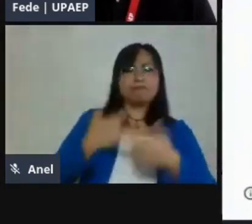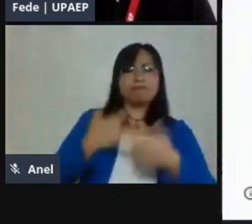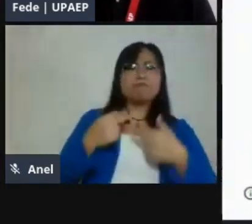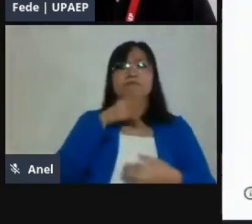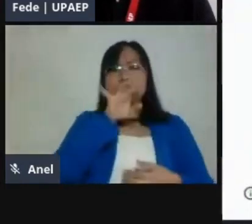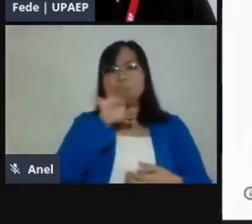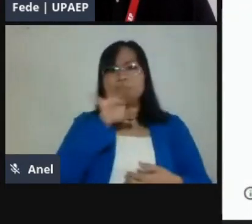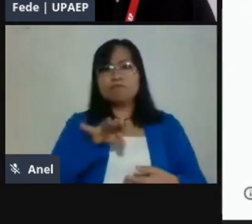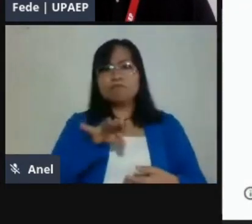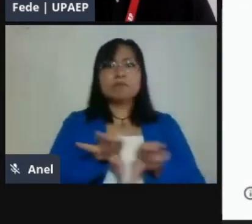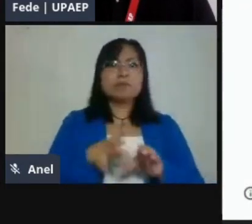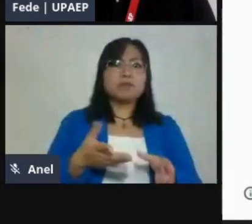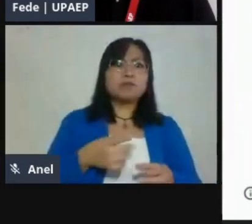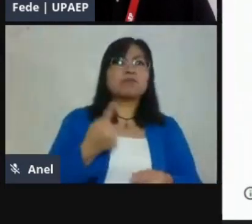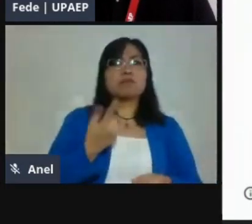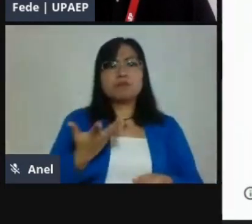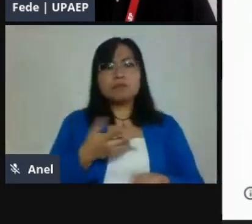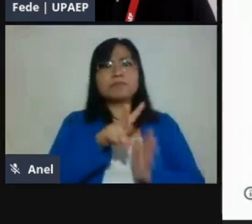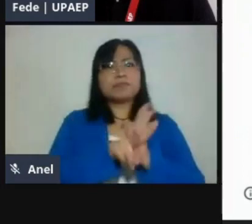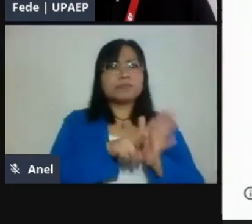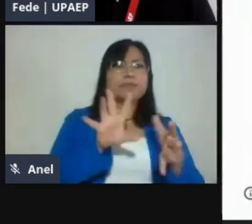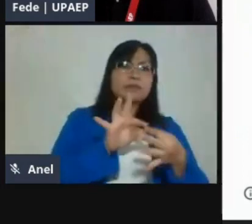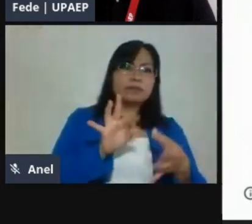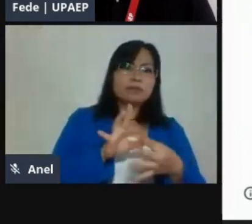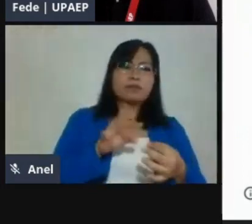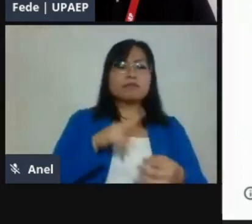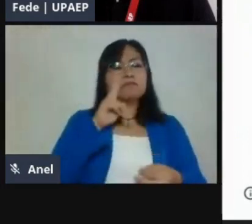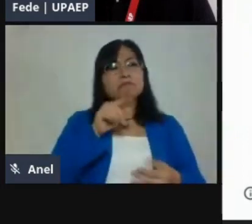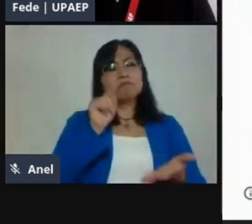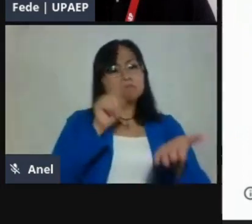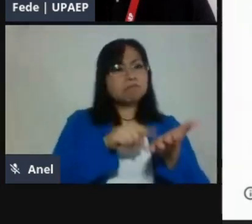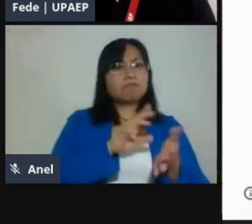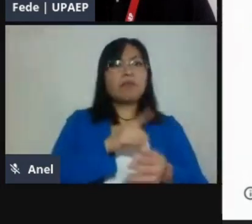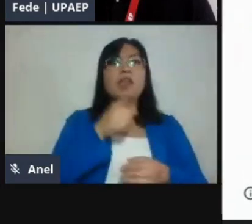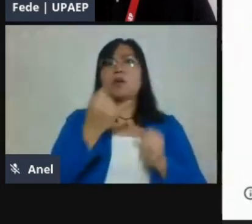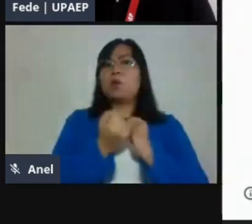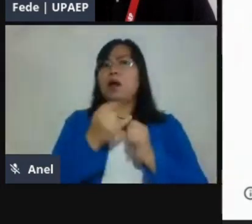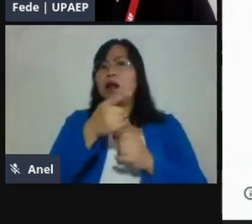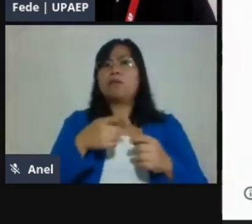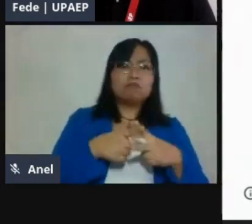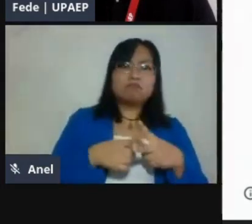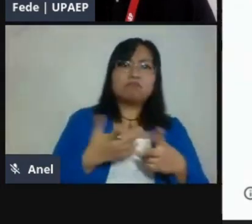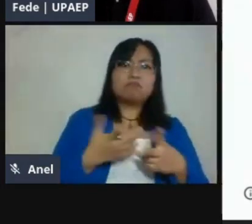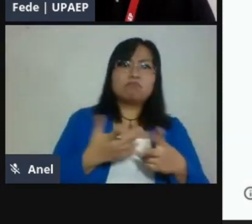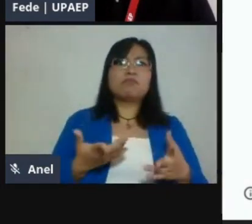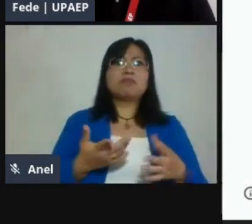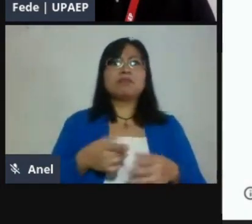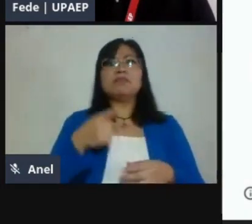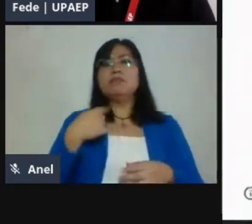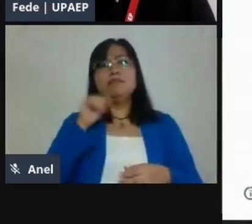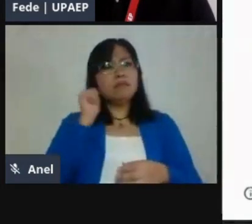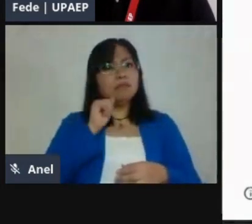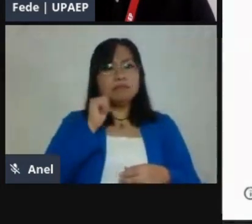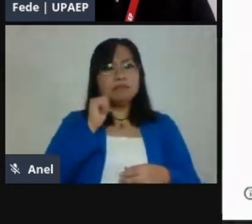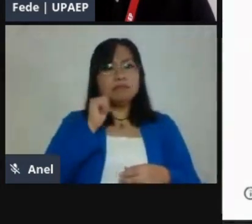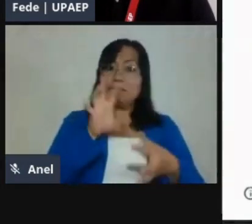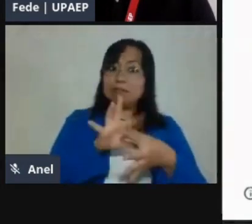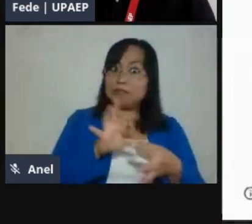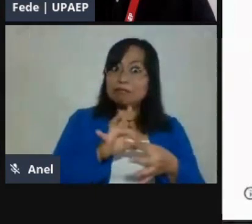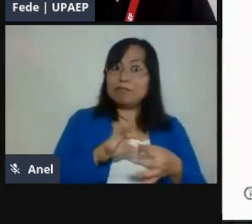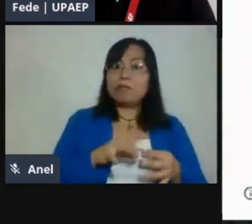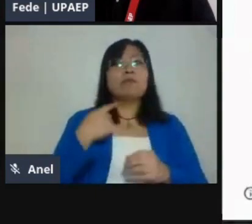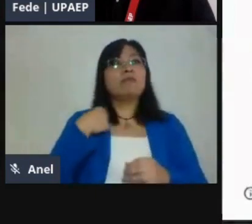matemáticas. Y explícales muy bien en tu tutorial que te escuchen, que te vean. Creo que eso es lo